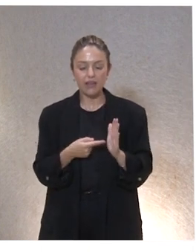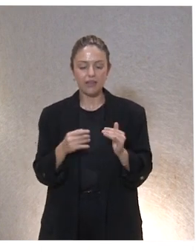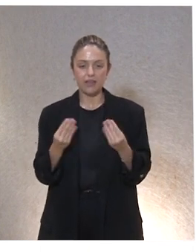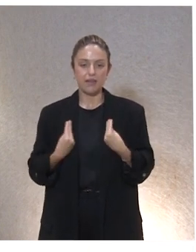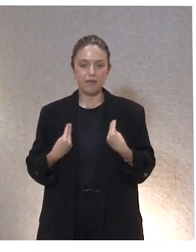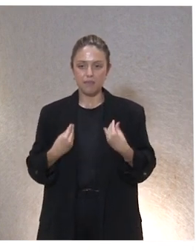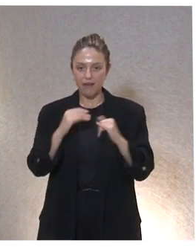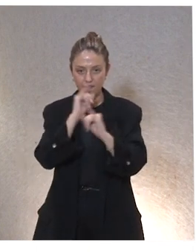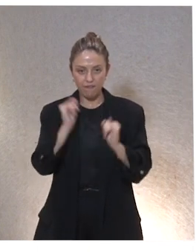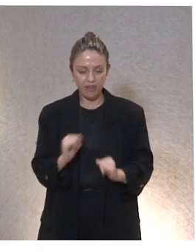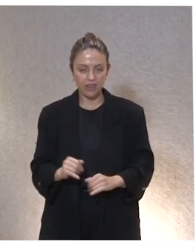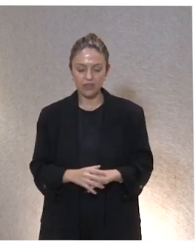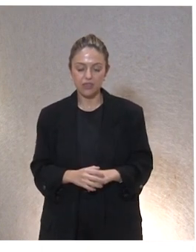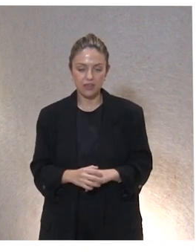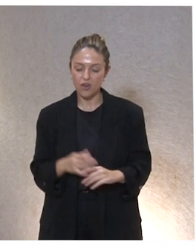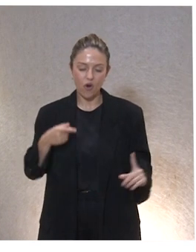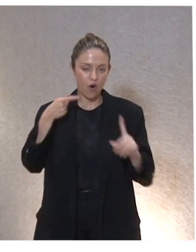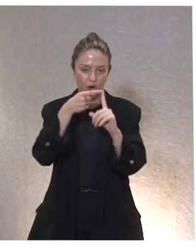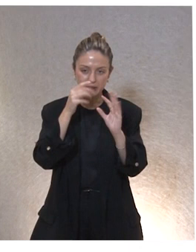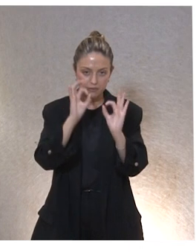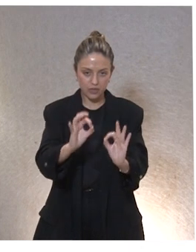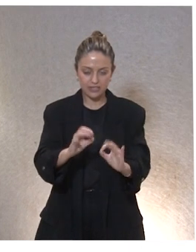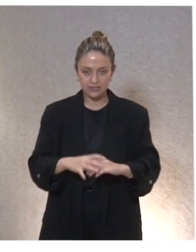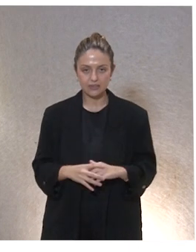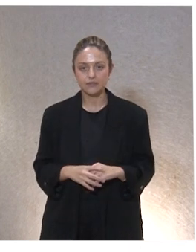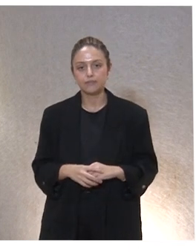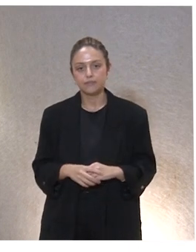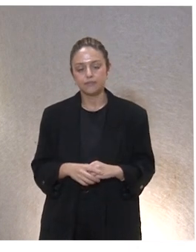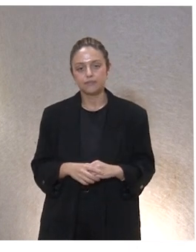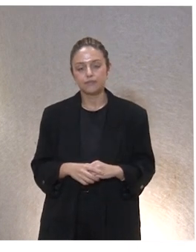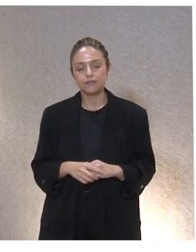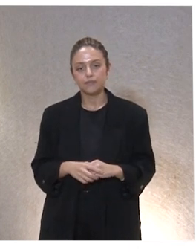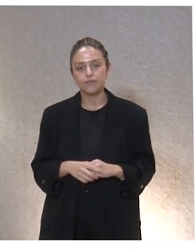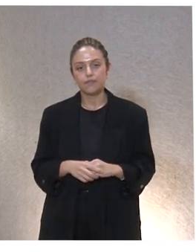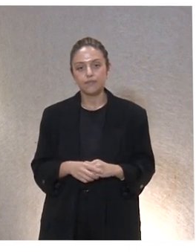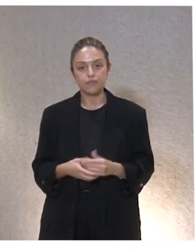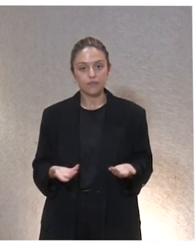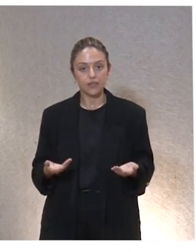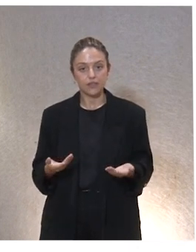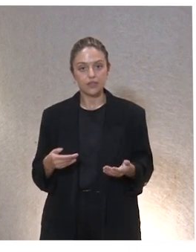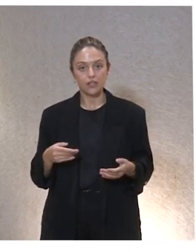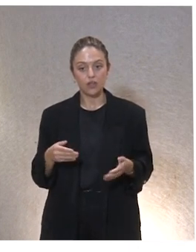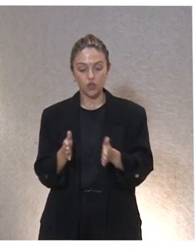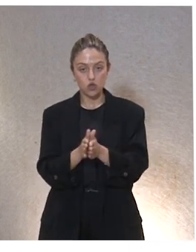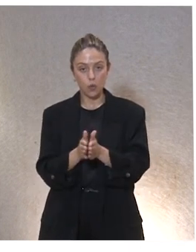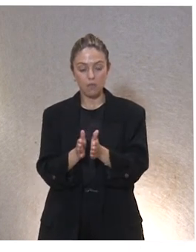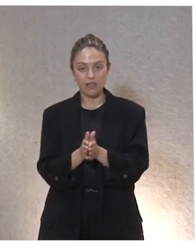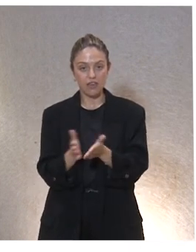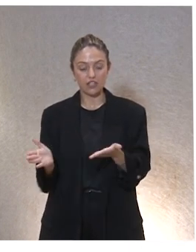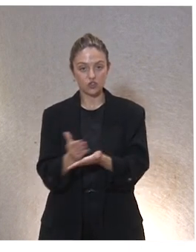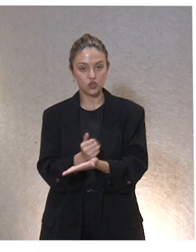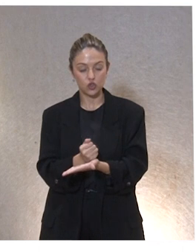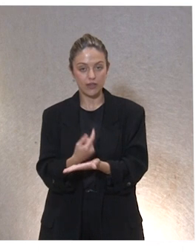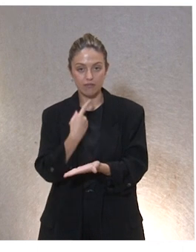que es el objetivo de todos y es como estamos diciendo aquí hoy todas las compañeras de la mesa es que